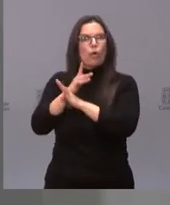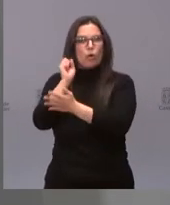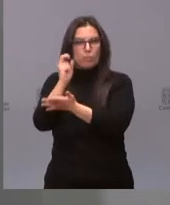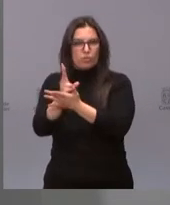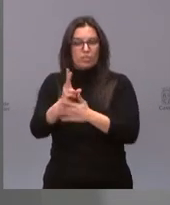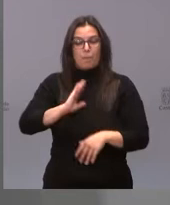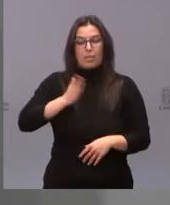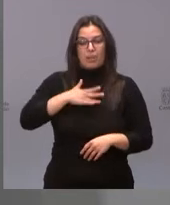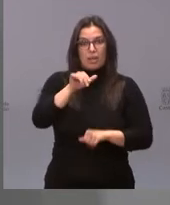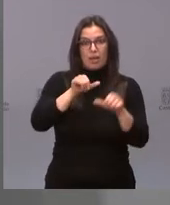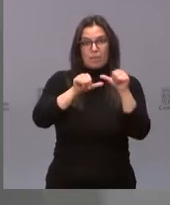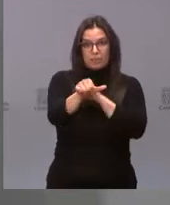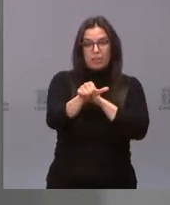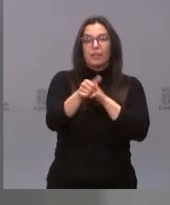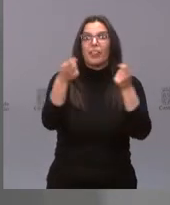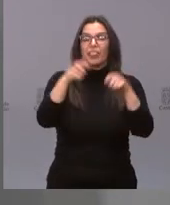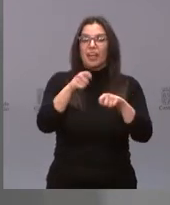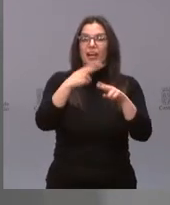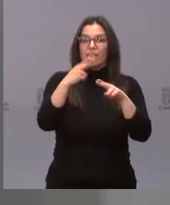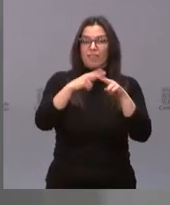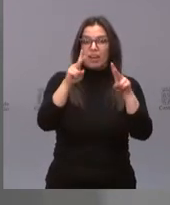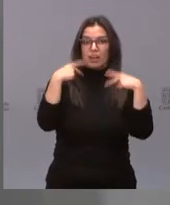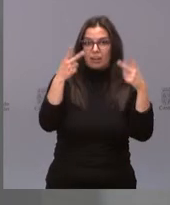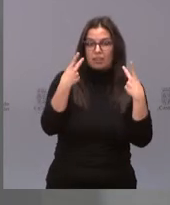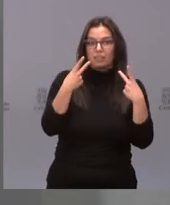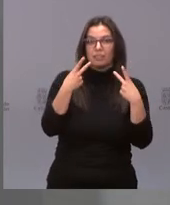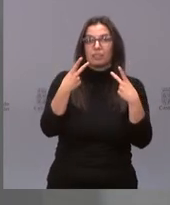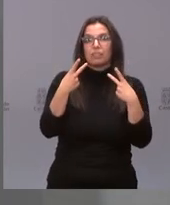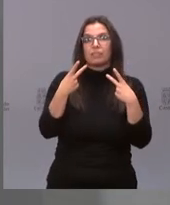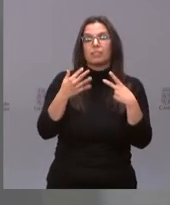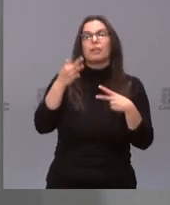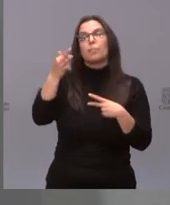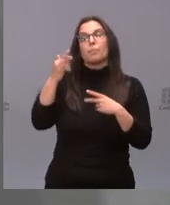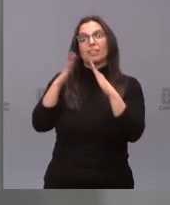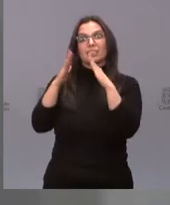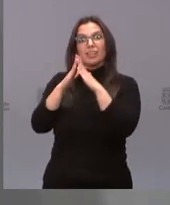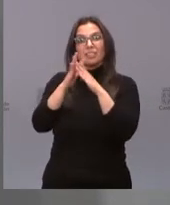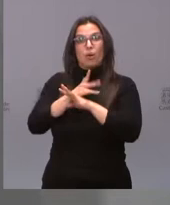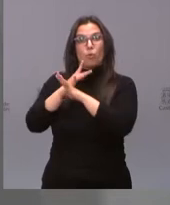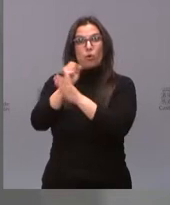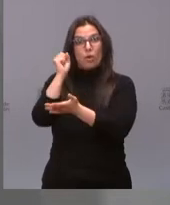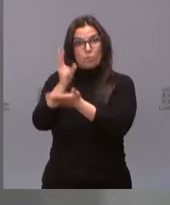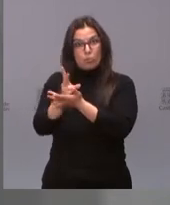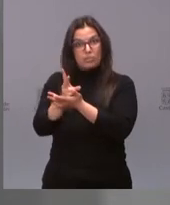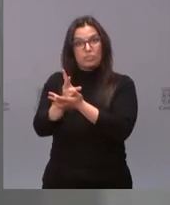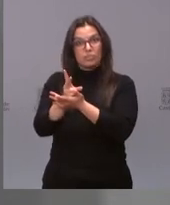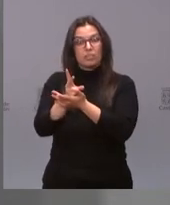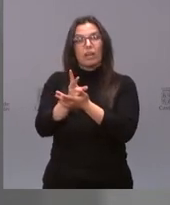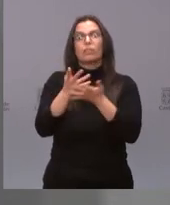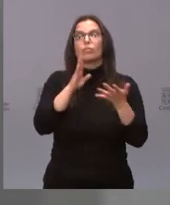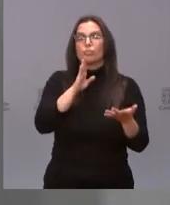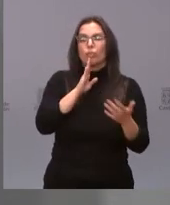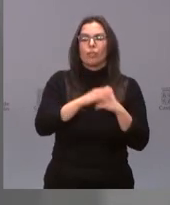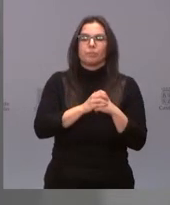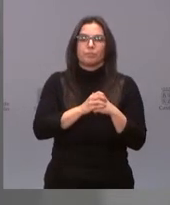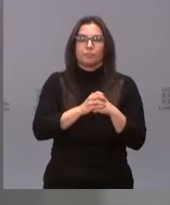aplicarán medidas de cierre del interior de la hostelería y restauración y las casas de juego y apuestas, como he dicho antes, en los municipios